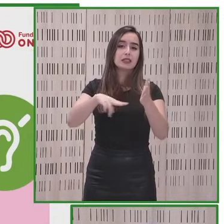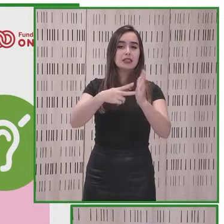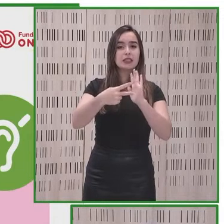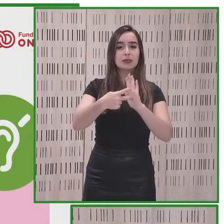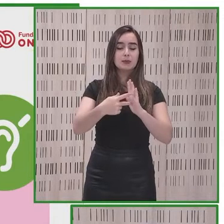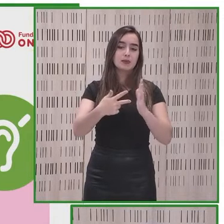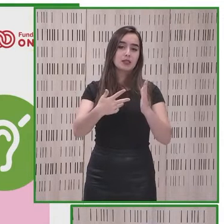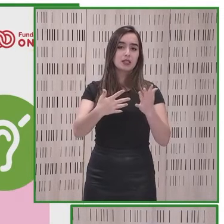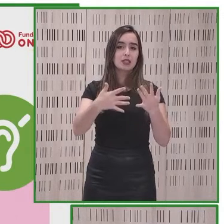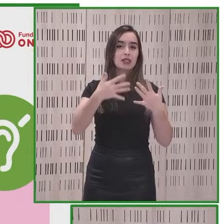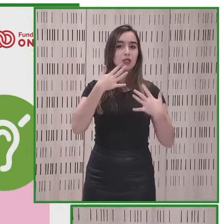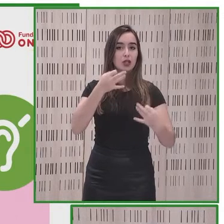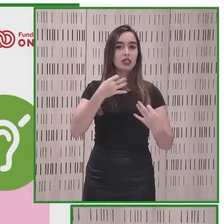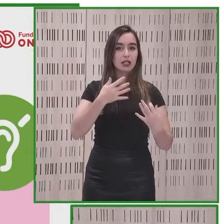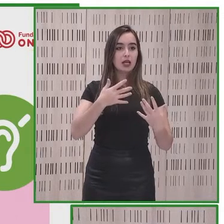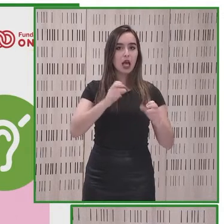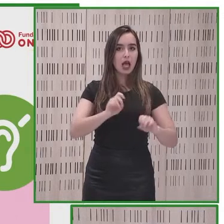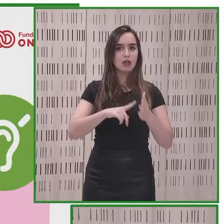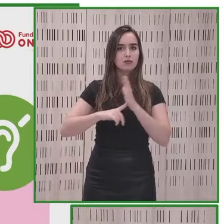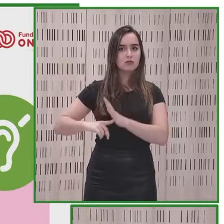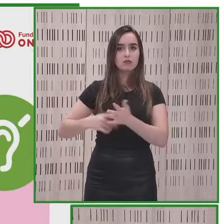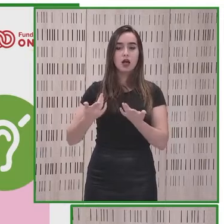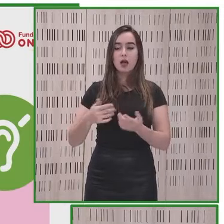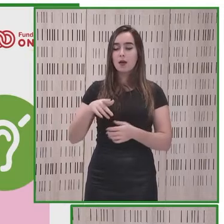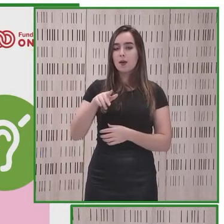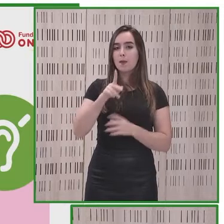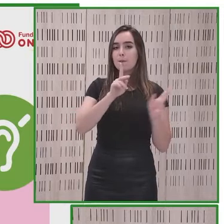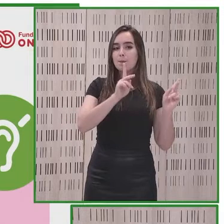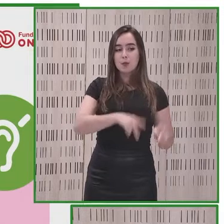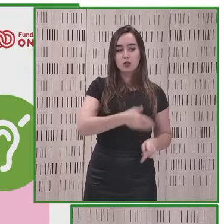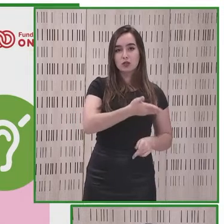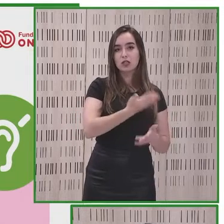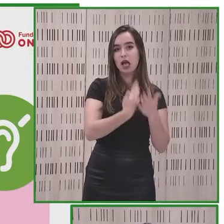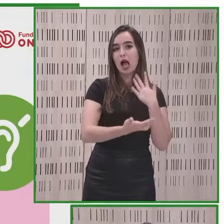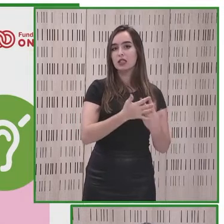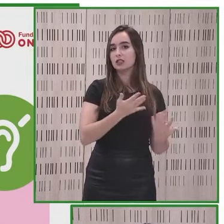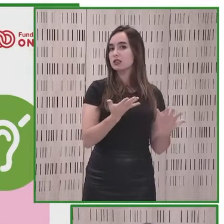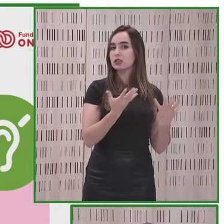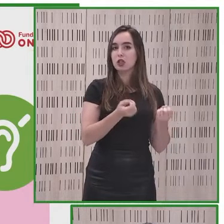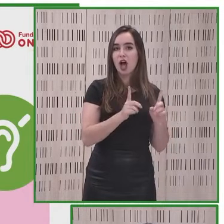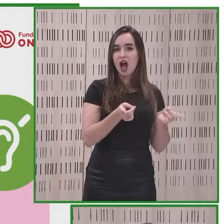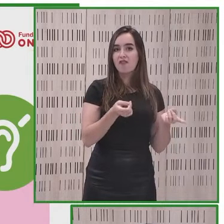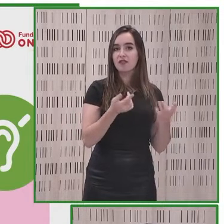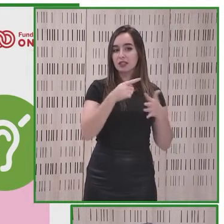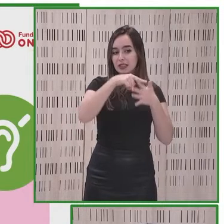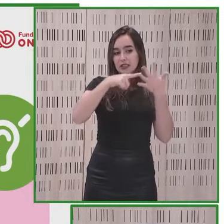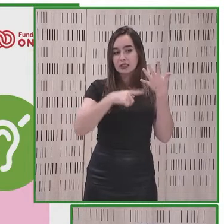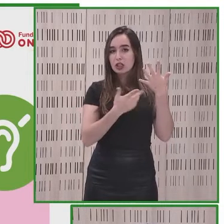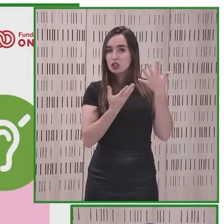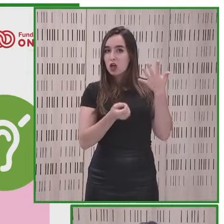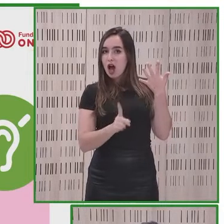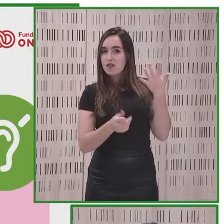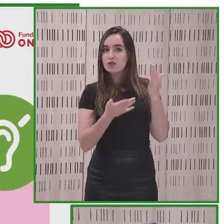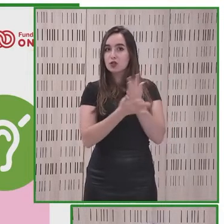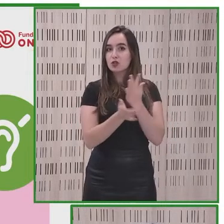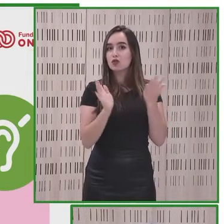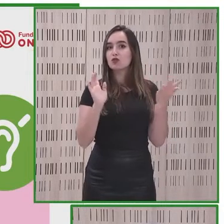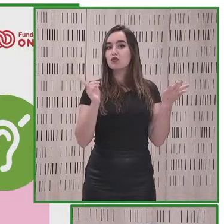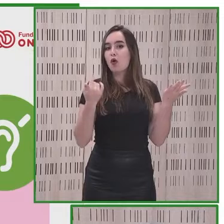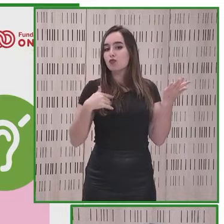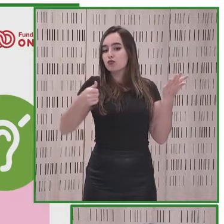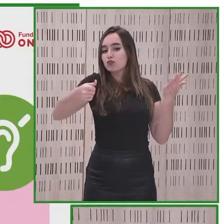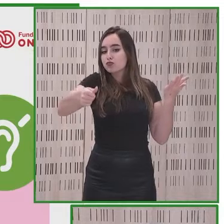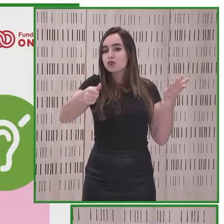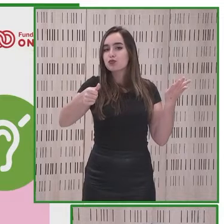fuera. Por ejemplo, es una persona que no tenga manos, no tenga dedos, no va a poder utilizar su huella digital para